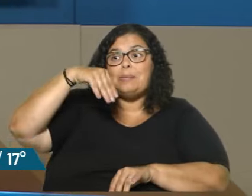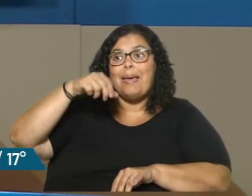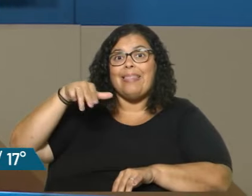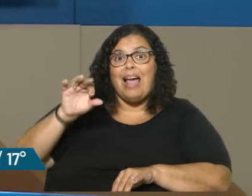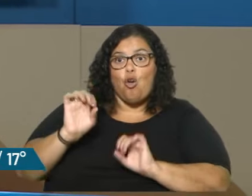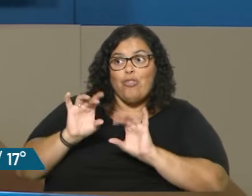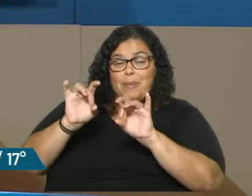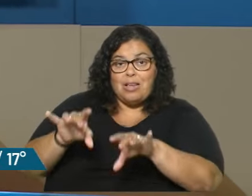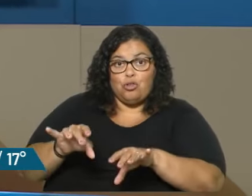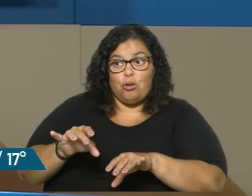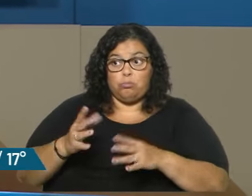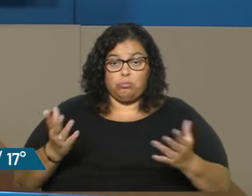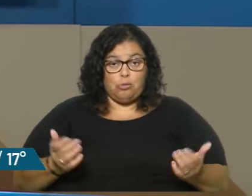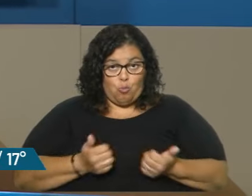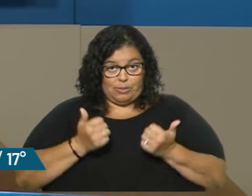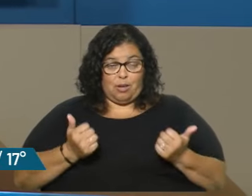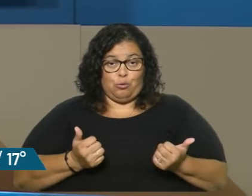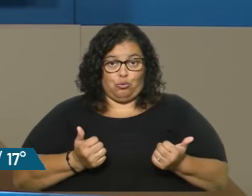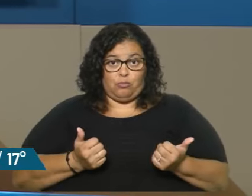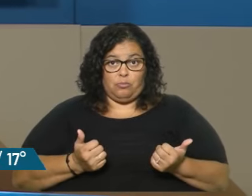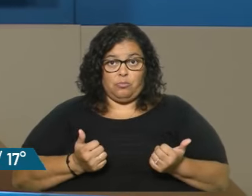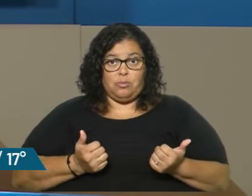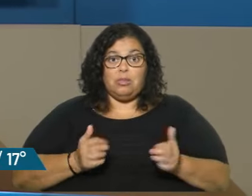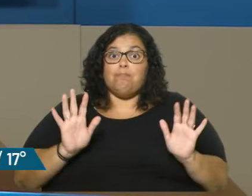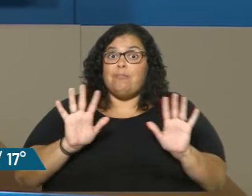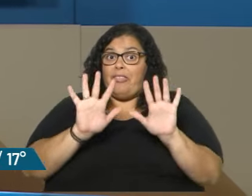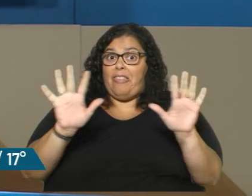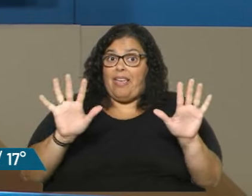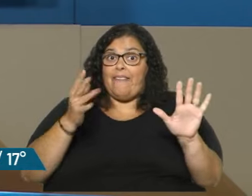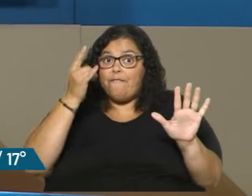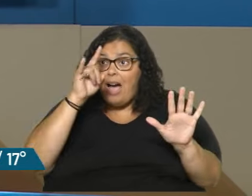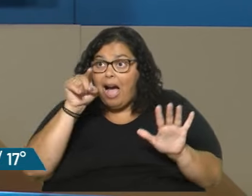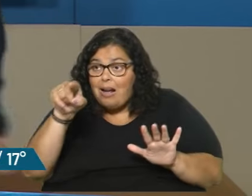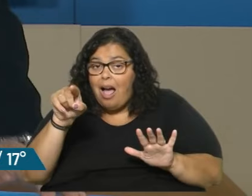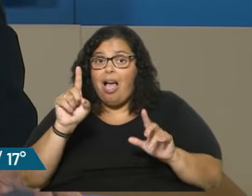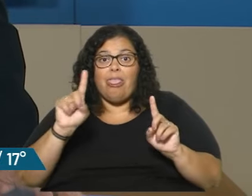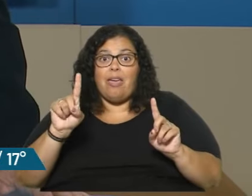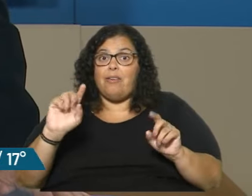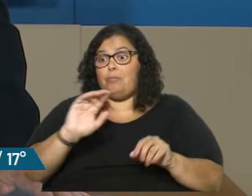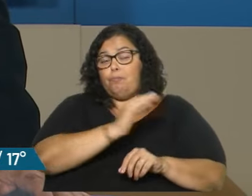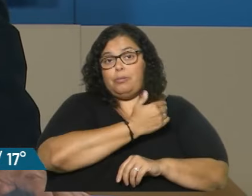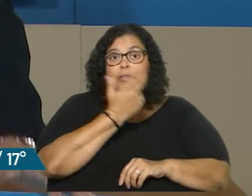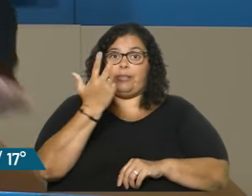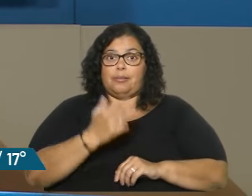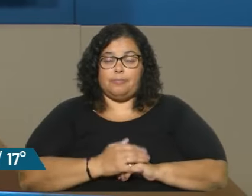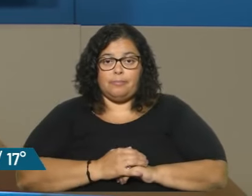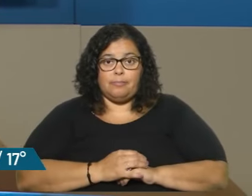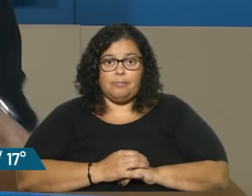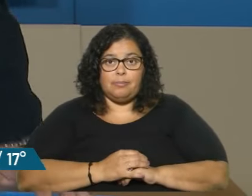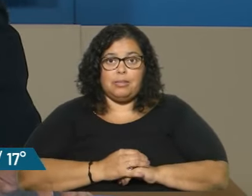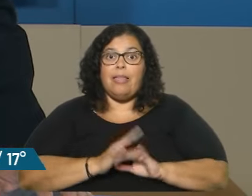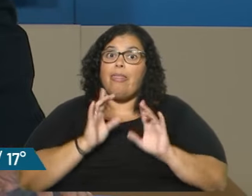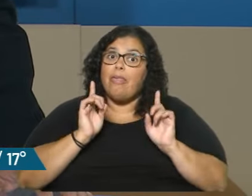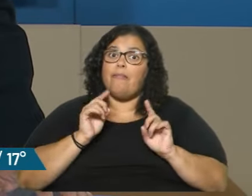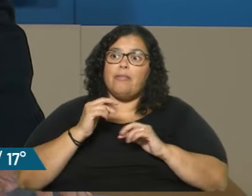hacemos una ecuación bastante simple, quiere decir que prácticamente de cada 10 vacas que tienen, van a tener que deshacerse de 3. Van a tener que vivir